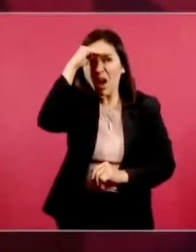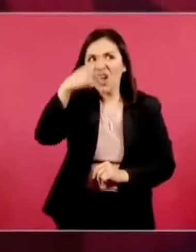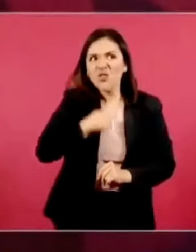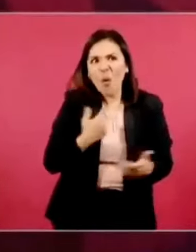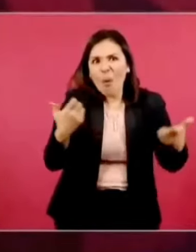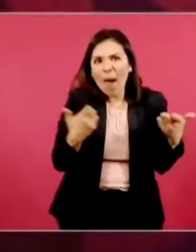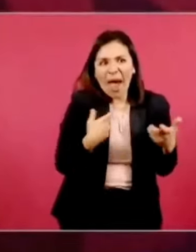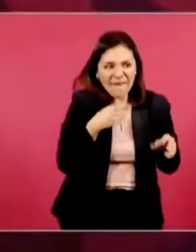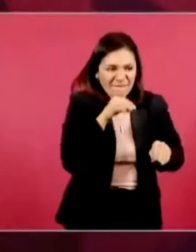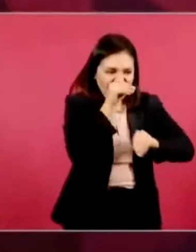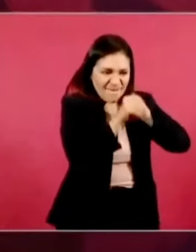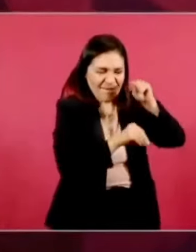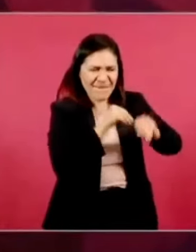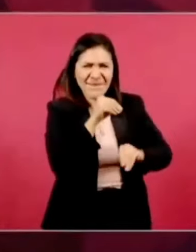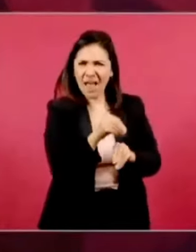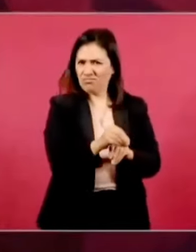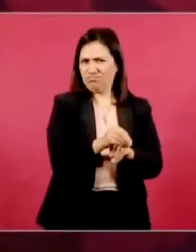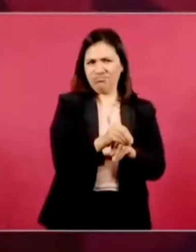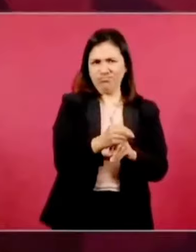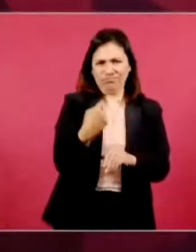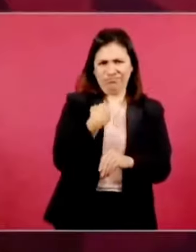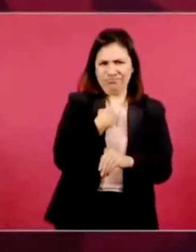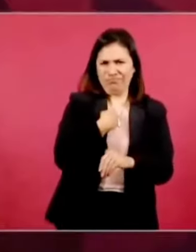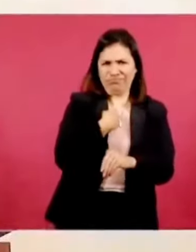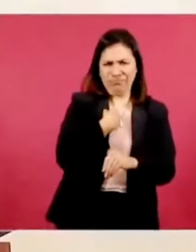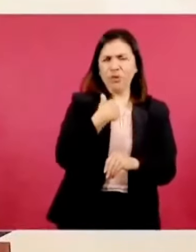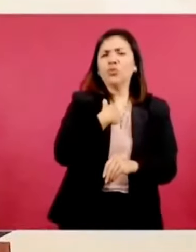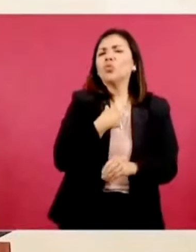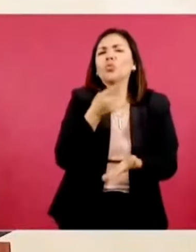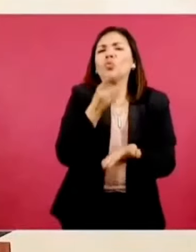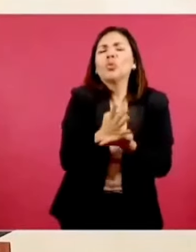No, yo no tramo, pienso.